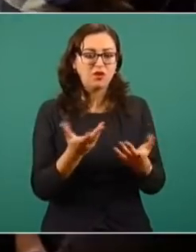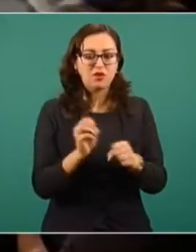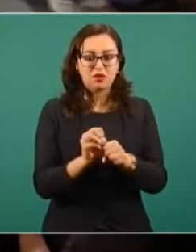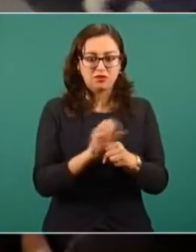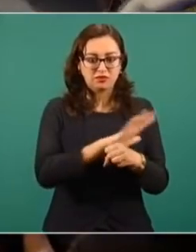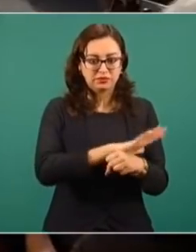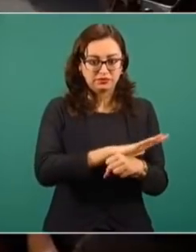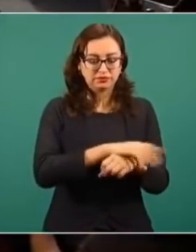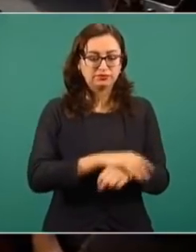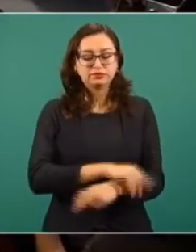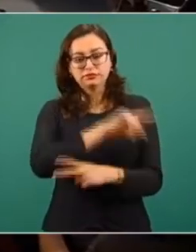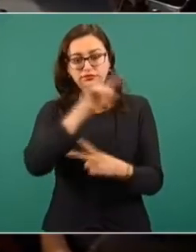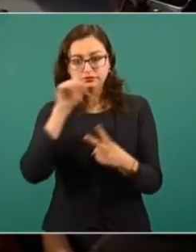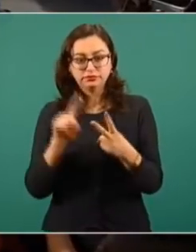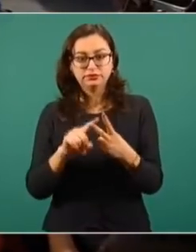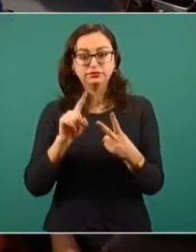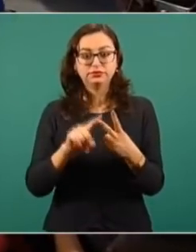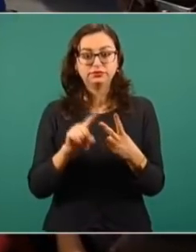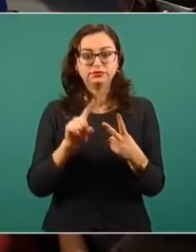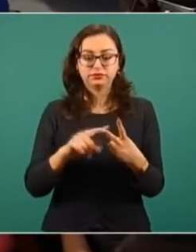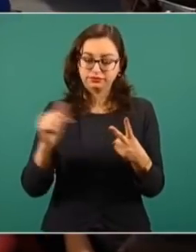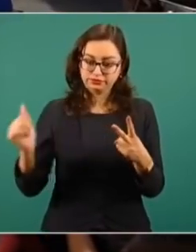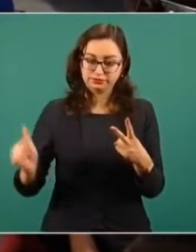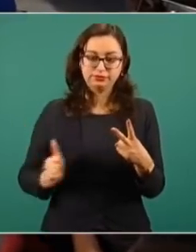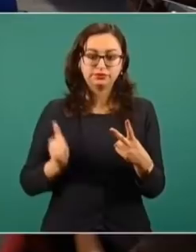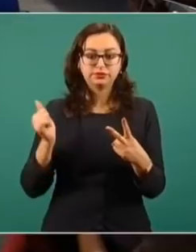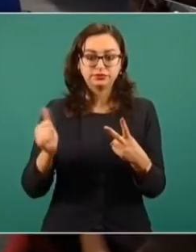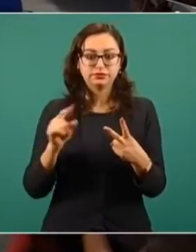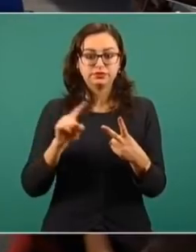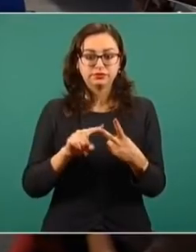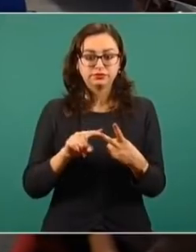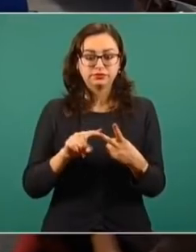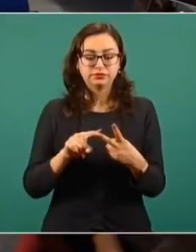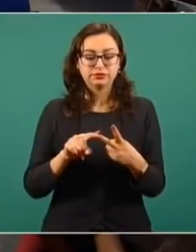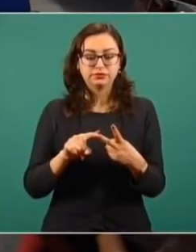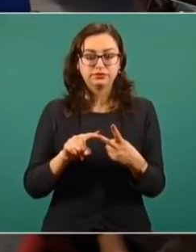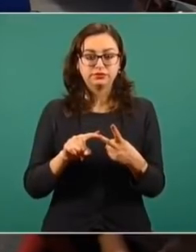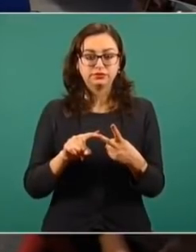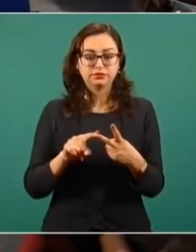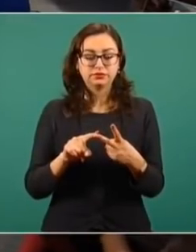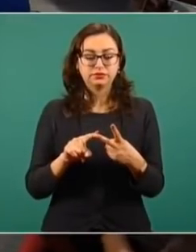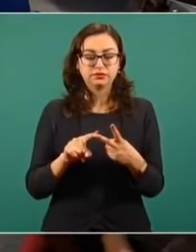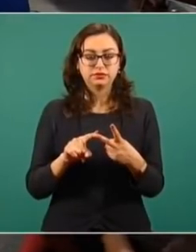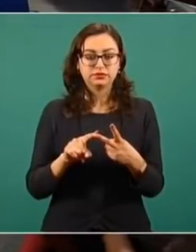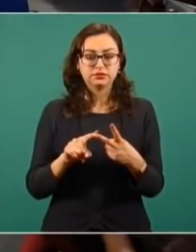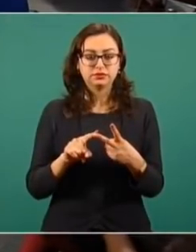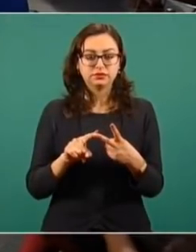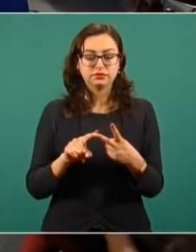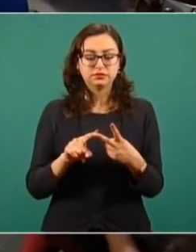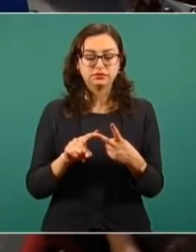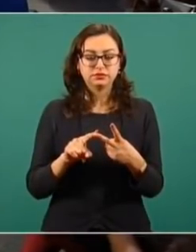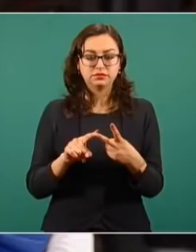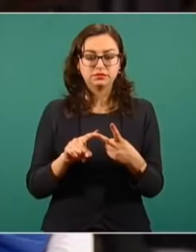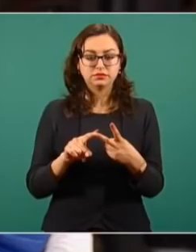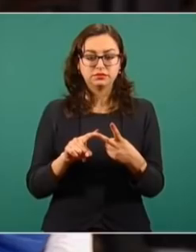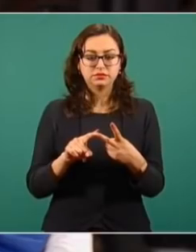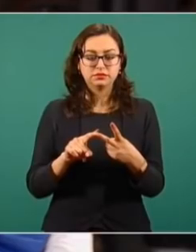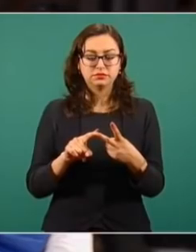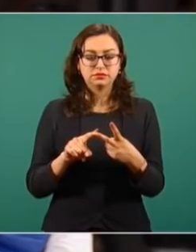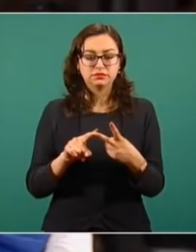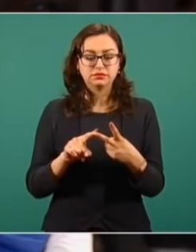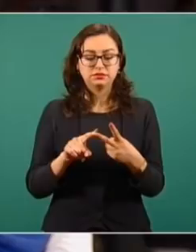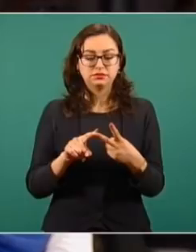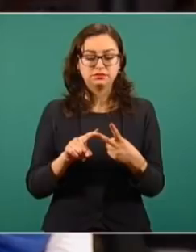El segundo punto, para aprovechar de una vez la palabra, ¿qué pasa también? Ha habido, incluso ya hay